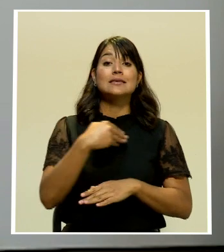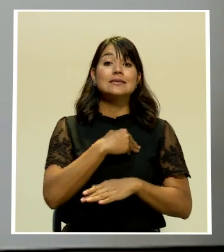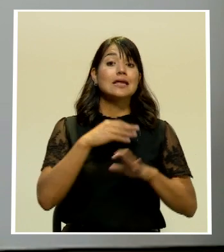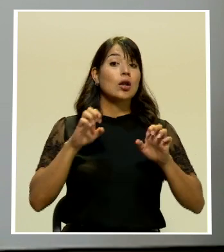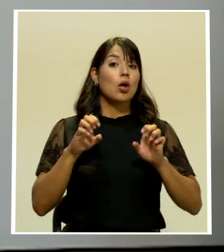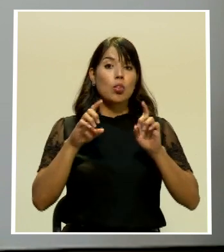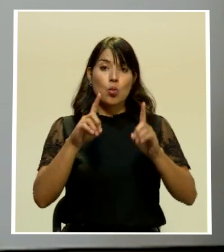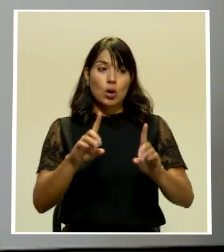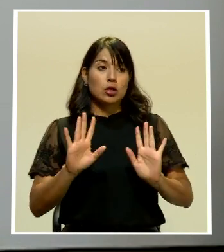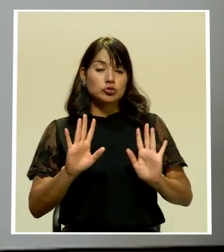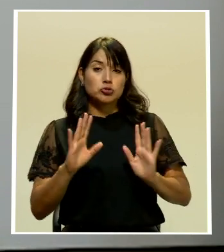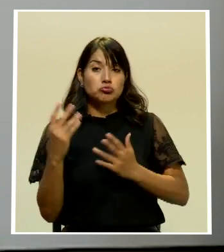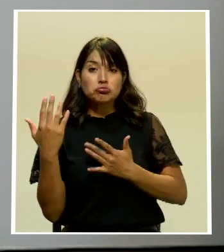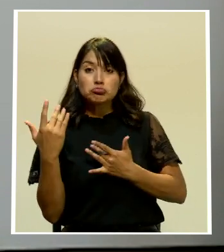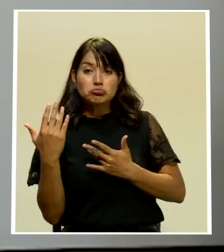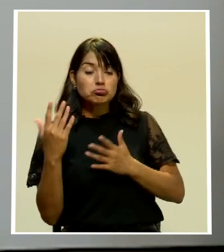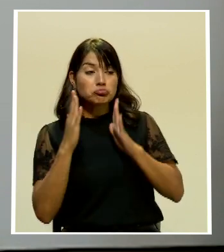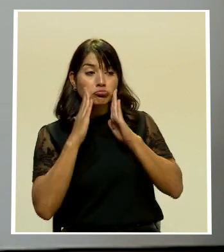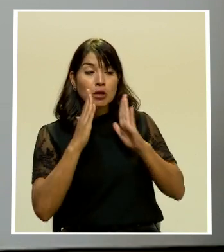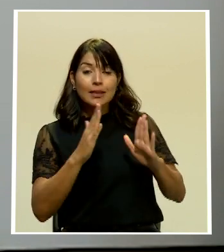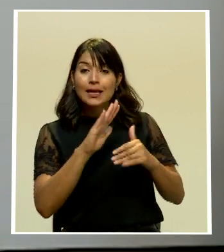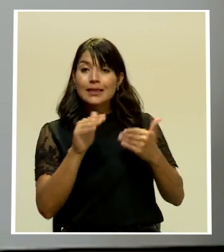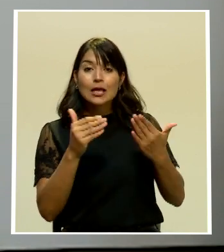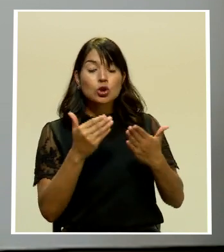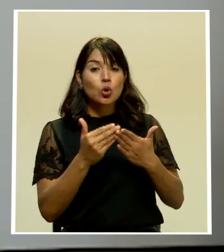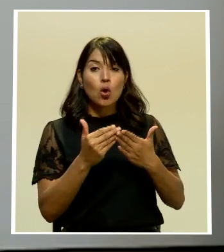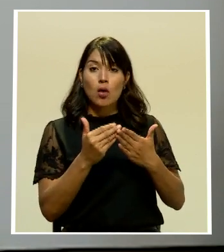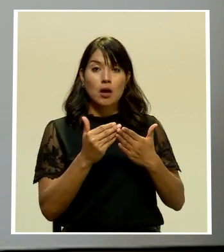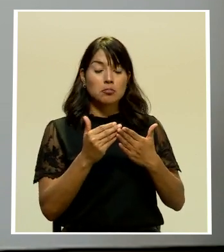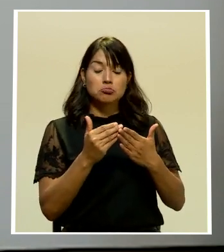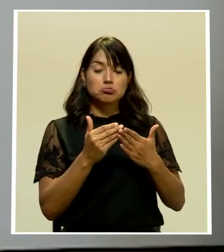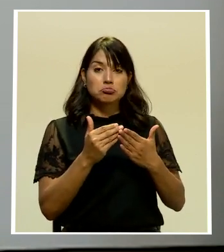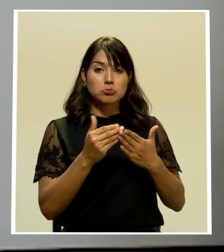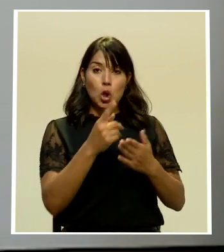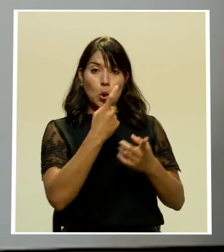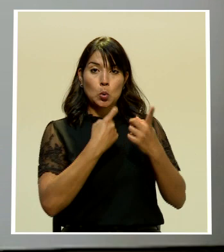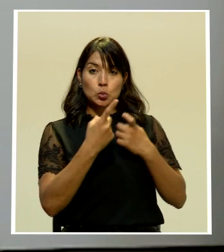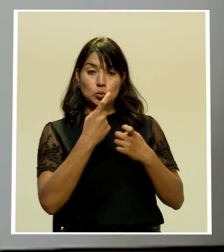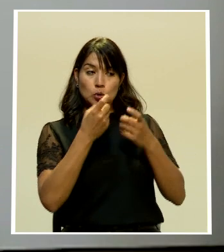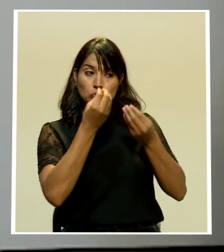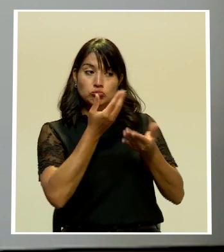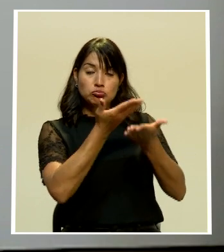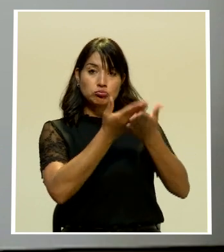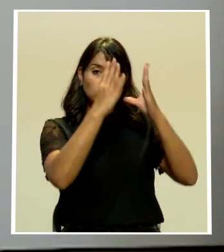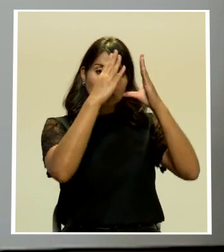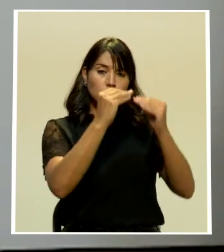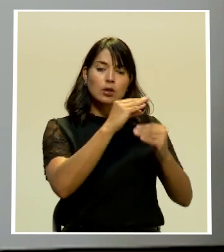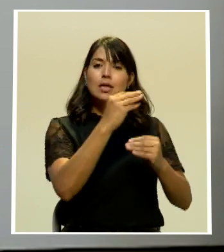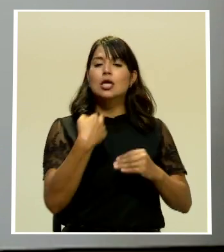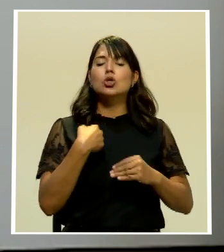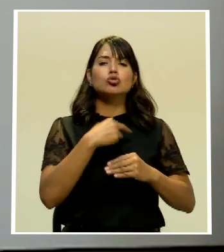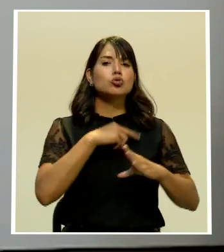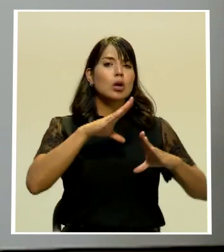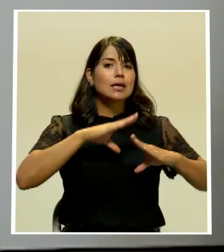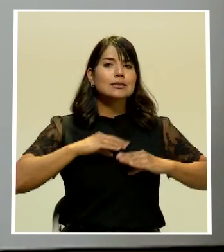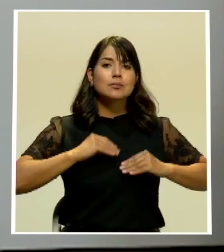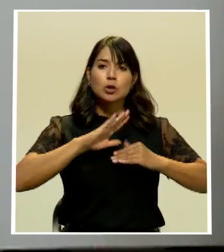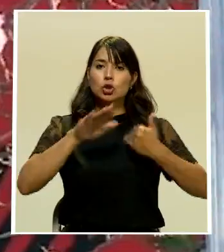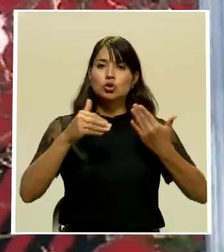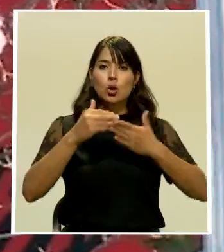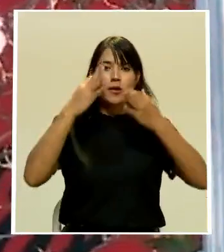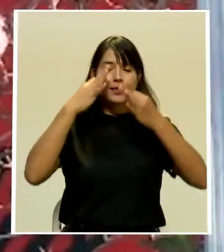órdenes de la Contraloría para atender todas sus solicitudes de información y por supuesto, acataremos en su totalidad las disposiciones del órgano